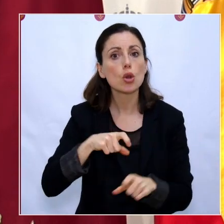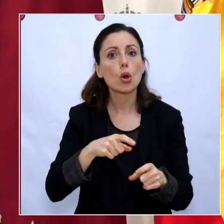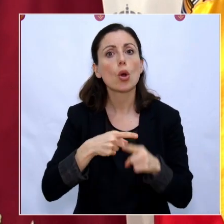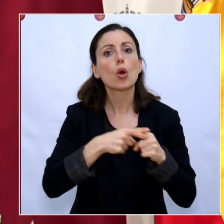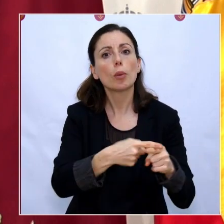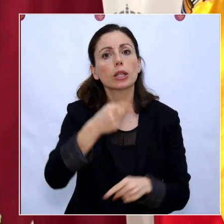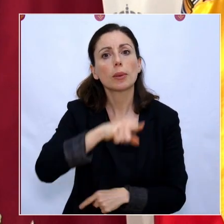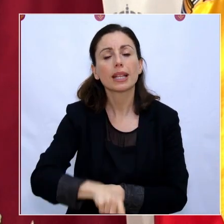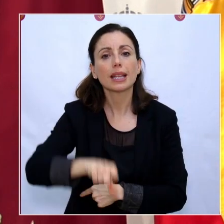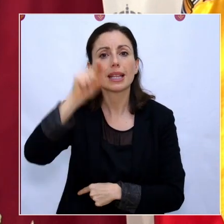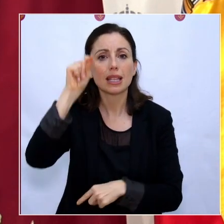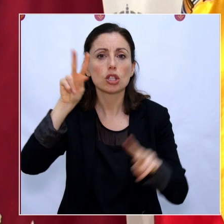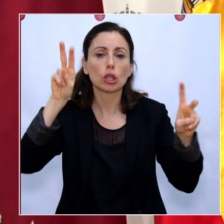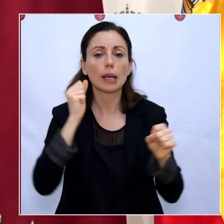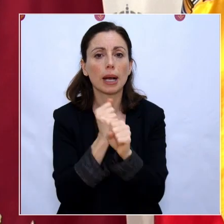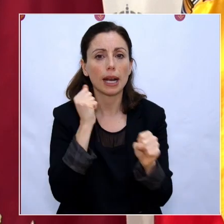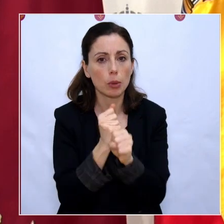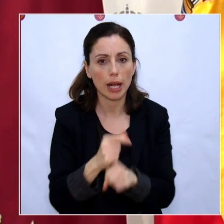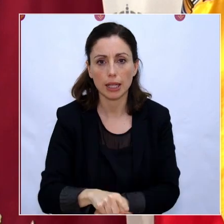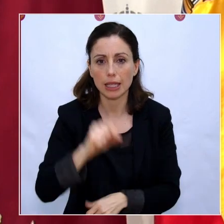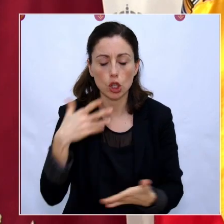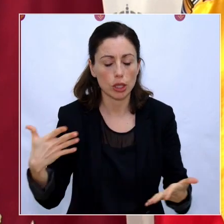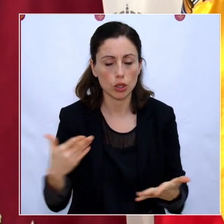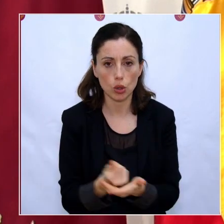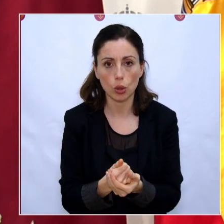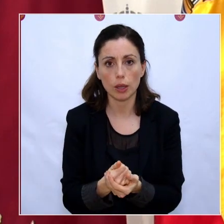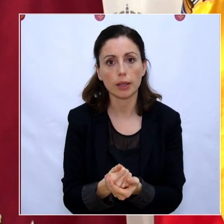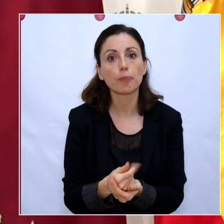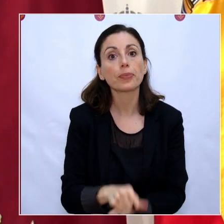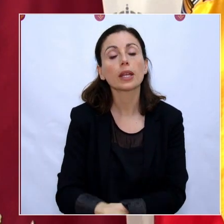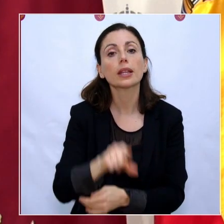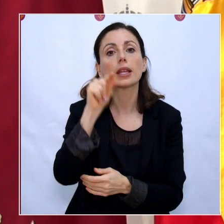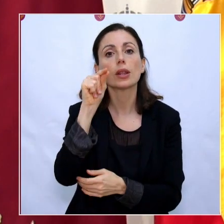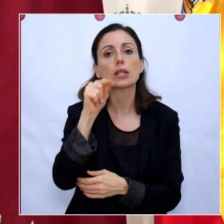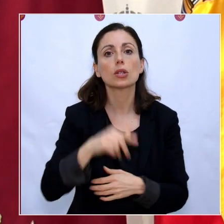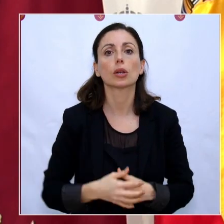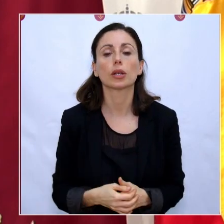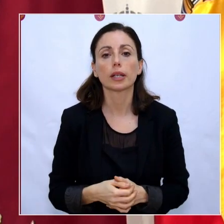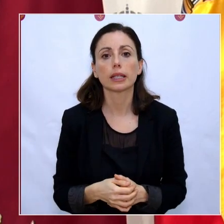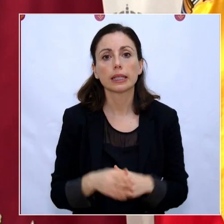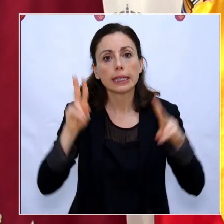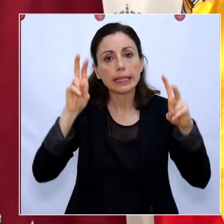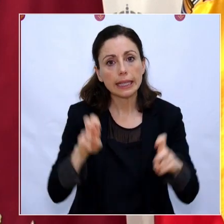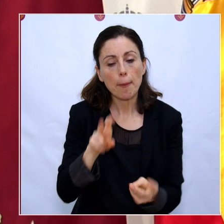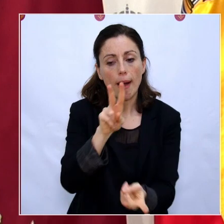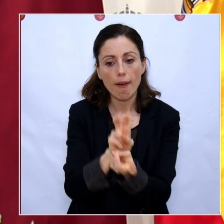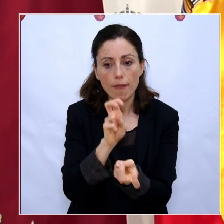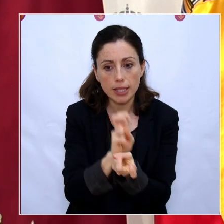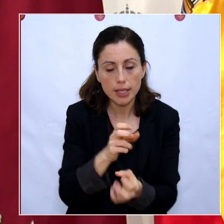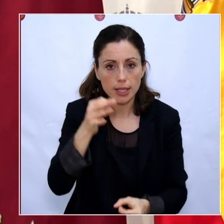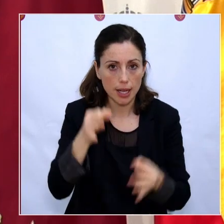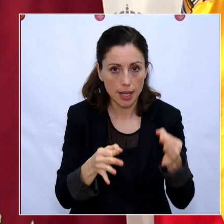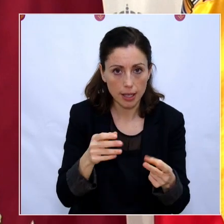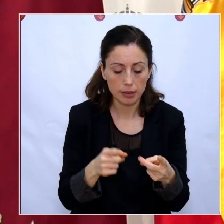decisiones que se tomen en materia laboral todas las decisiones que se tomen en materia fiscal todas las